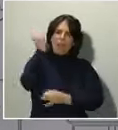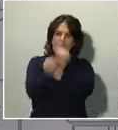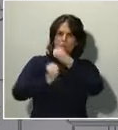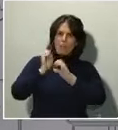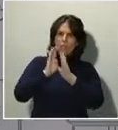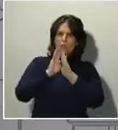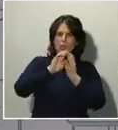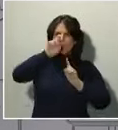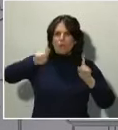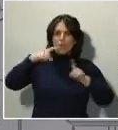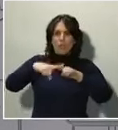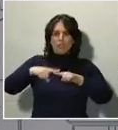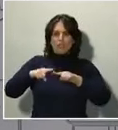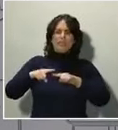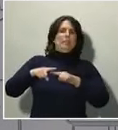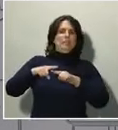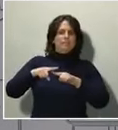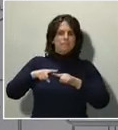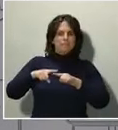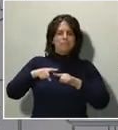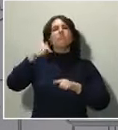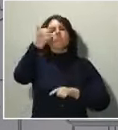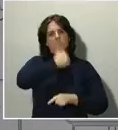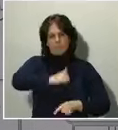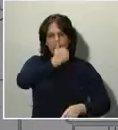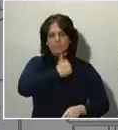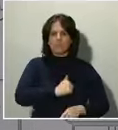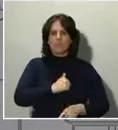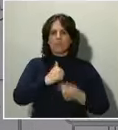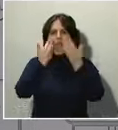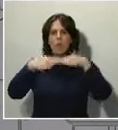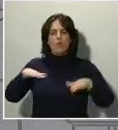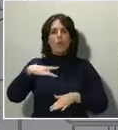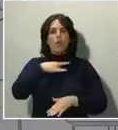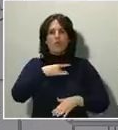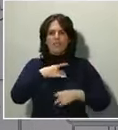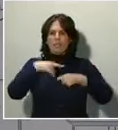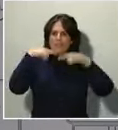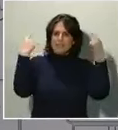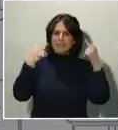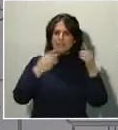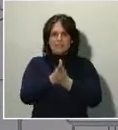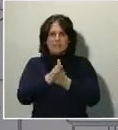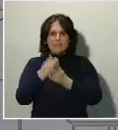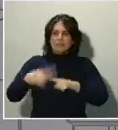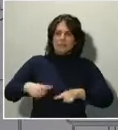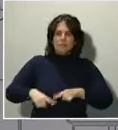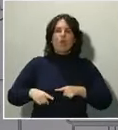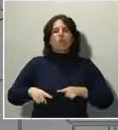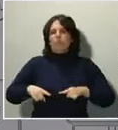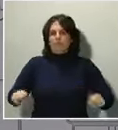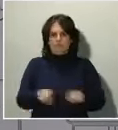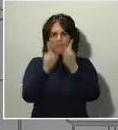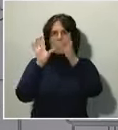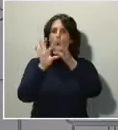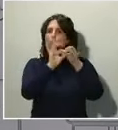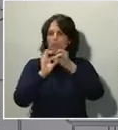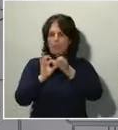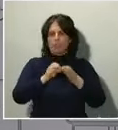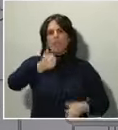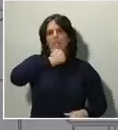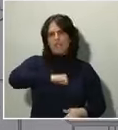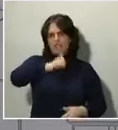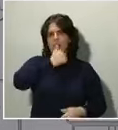Aunque nos cueste mantener la moral en pie, resistiremos. Unidos resistiremos los golpes de la pandemia